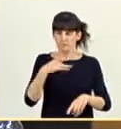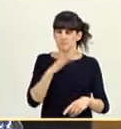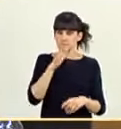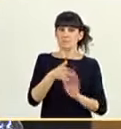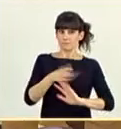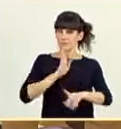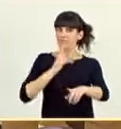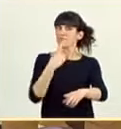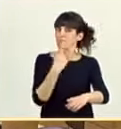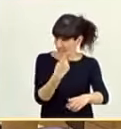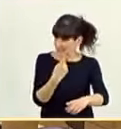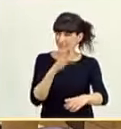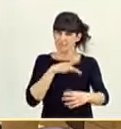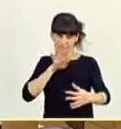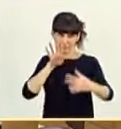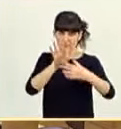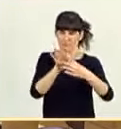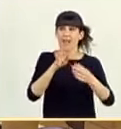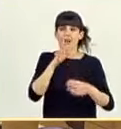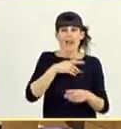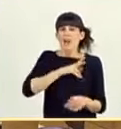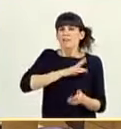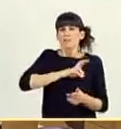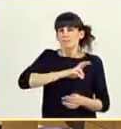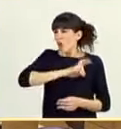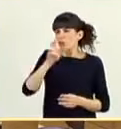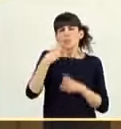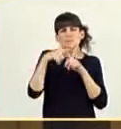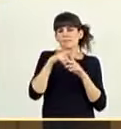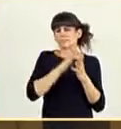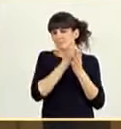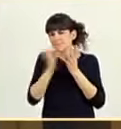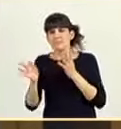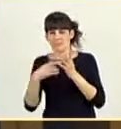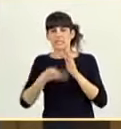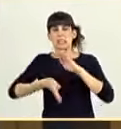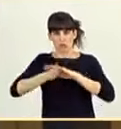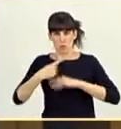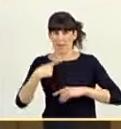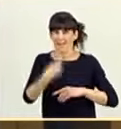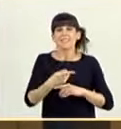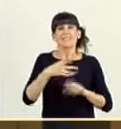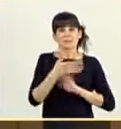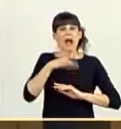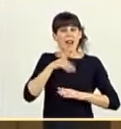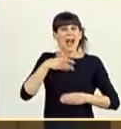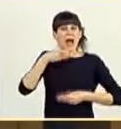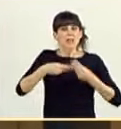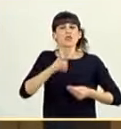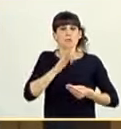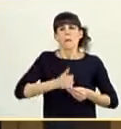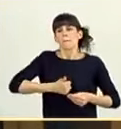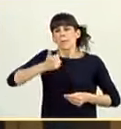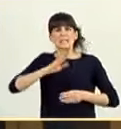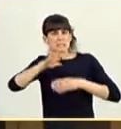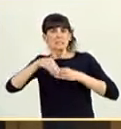sintonía con lo que usted plantea, vamos a seguir explorando todas las vías. Y le voy a recordar dos. Una es lo que estamos haciendo y veremos si podemos hacer